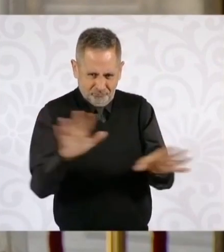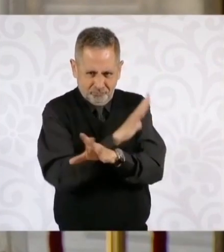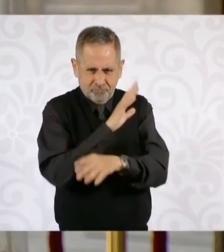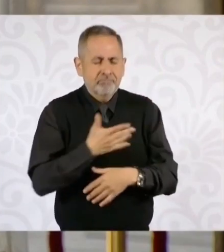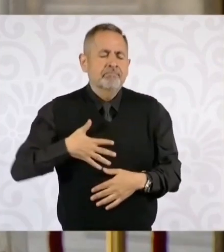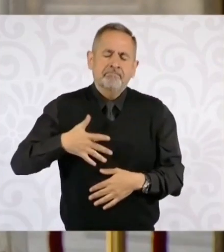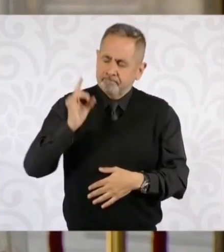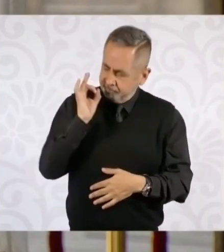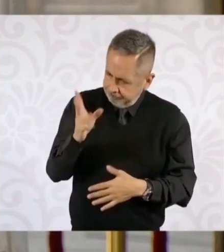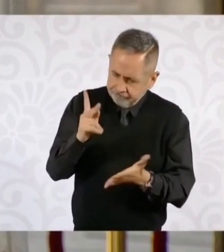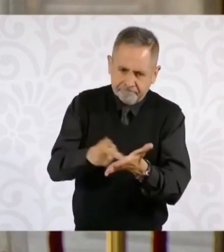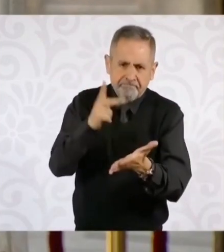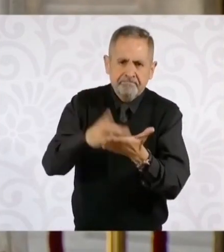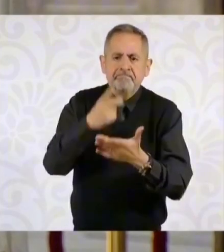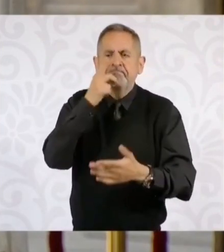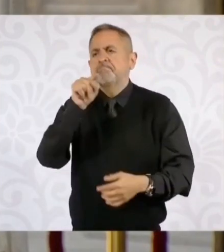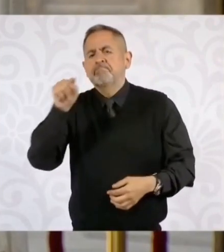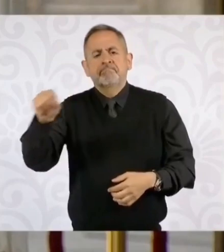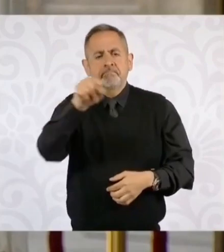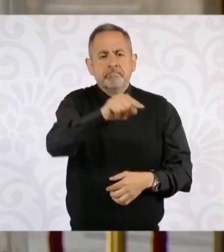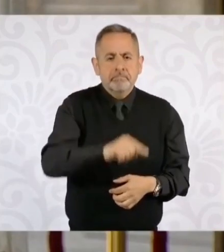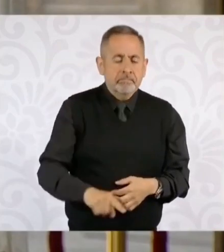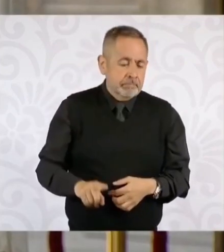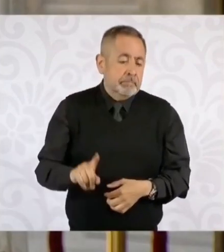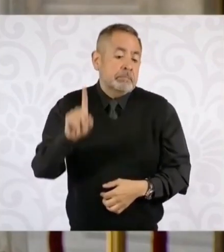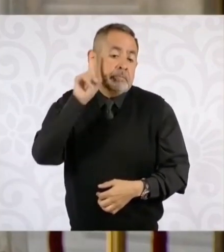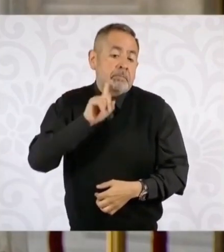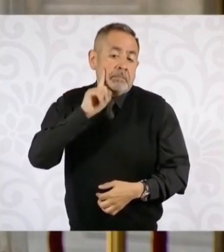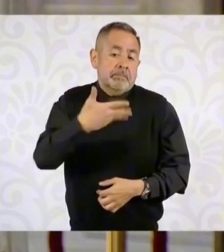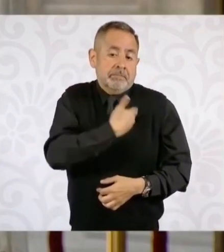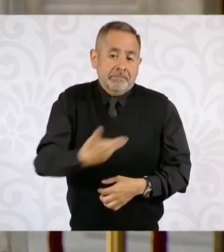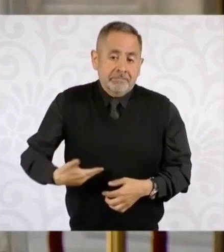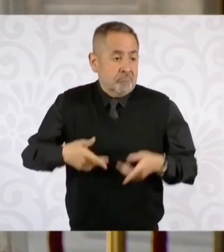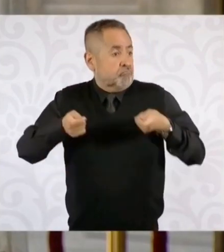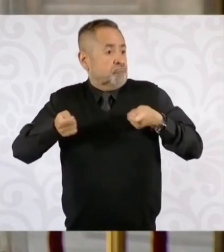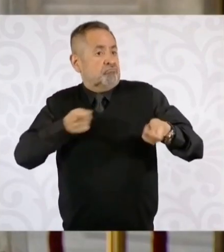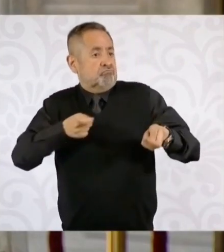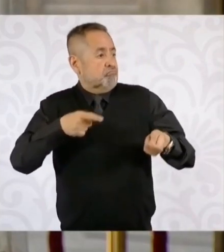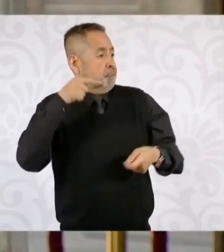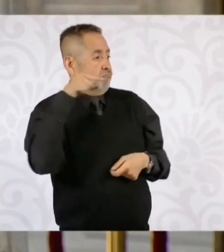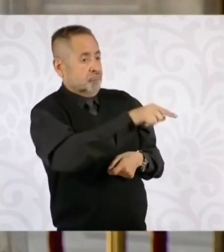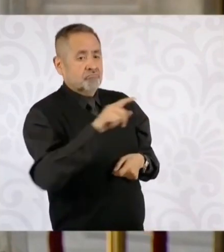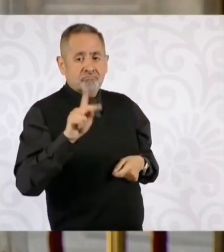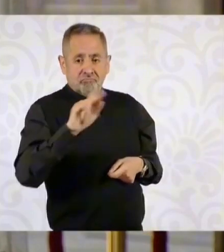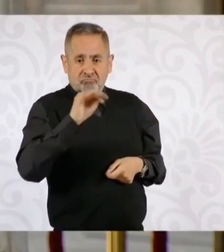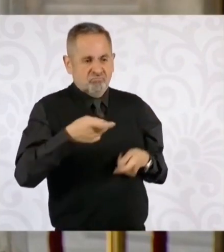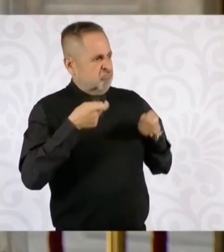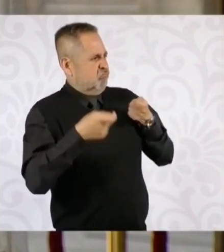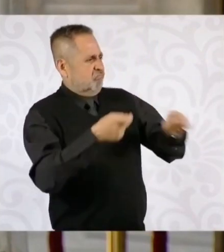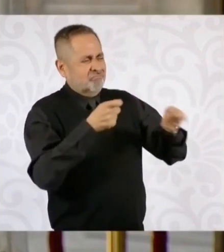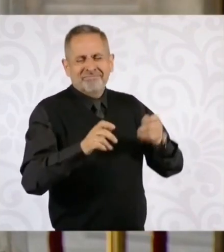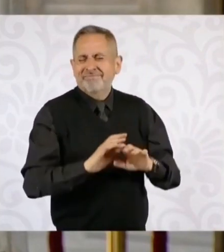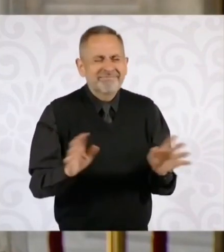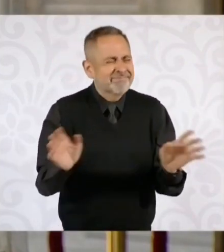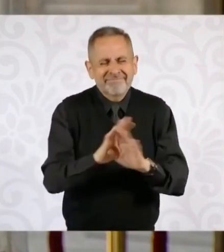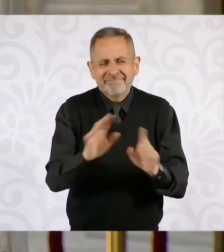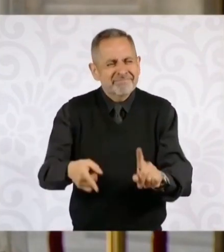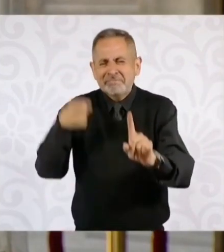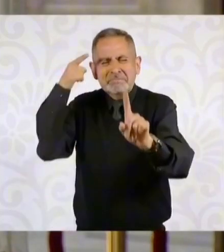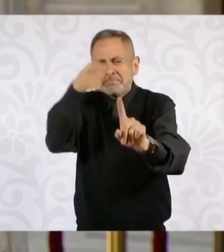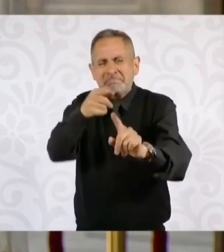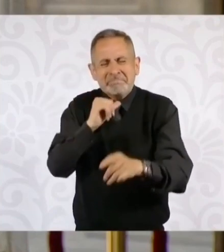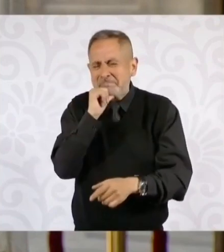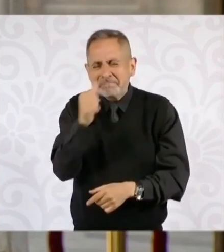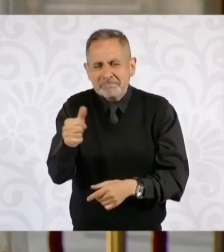que es que la presidenta no quiere tener el control del Poder Judicial, ese no es el objetivo de la reforma.